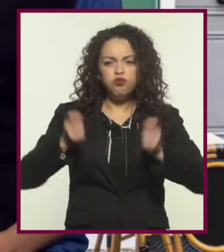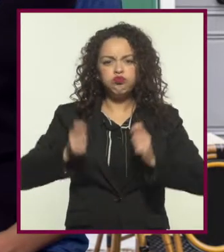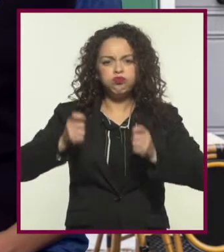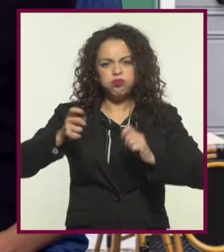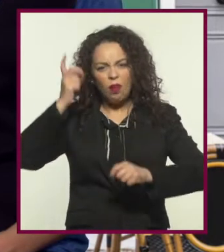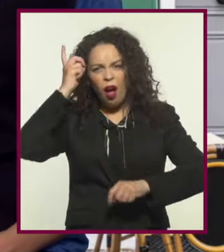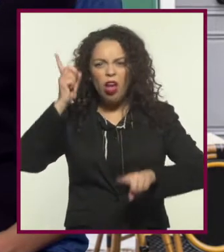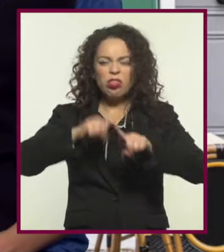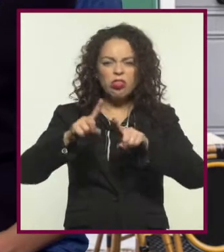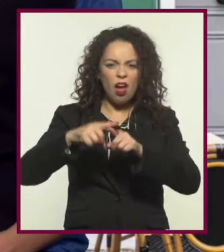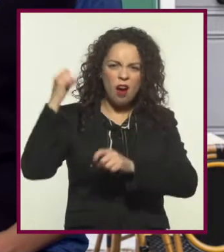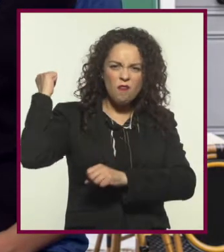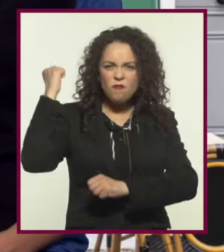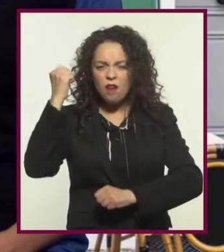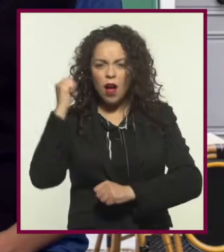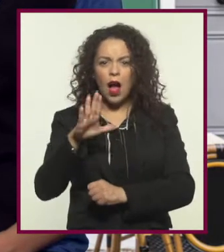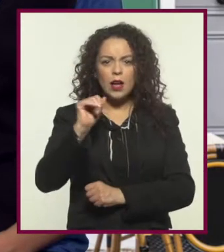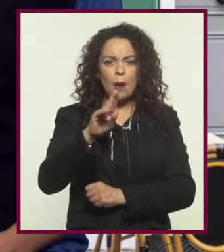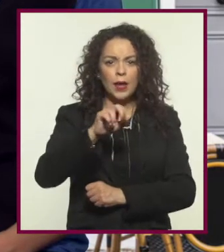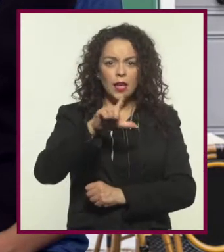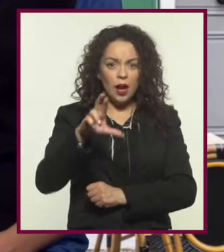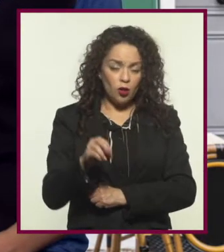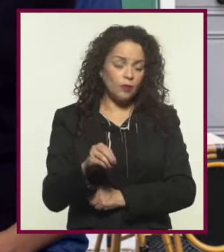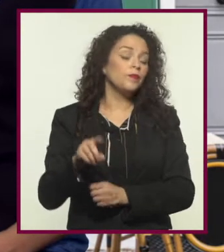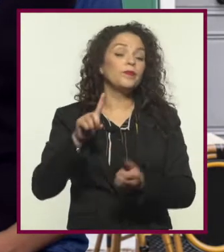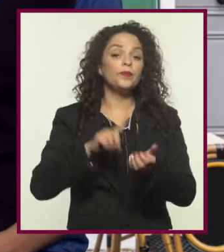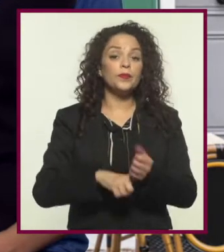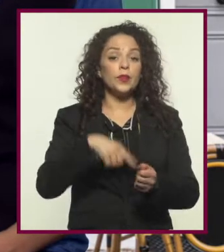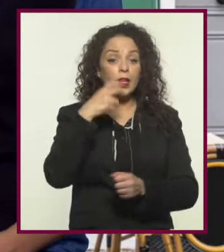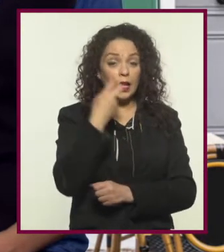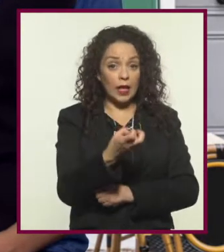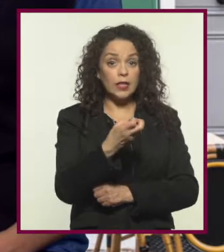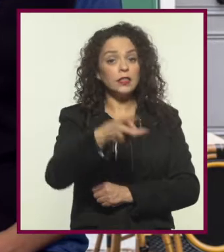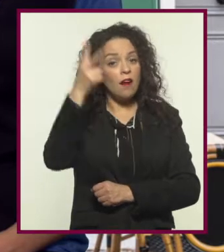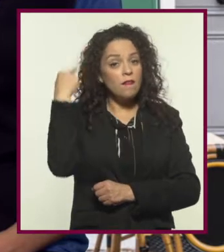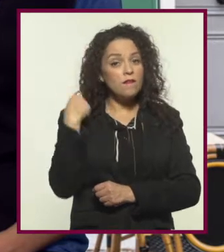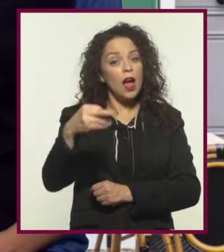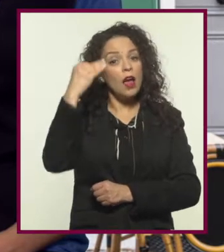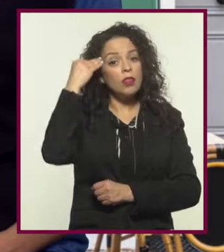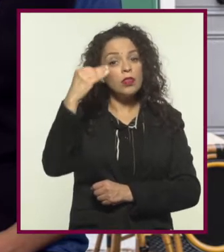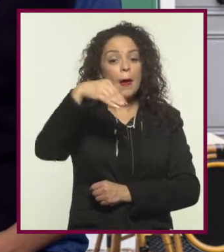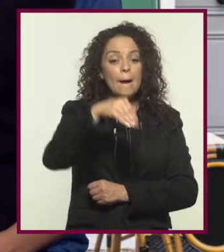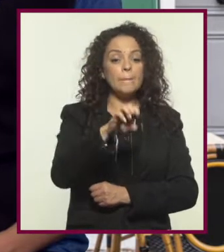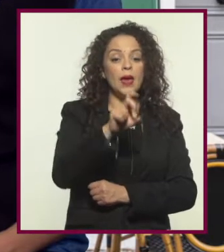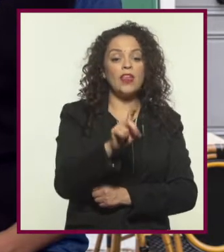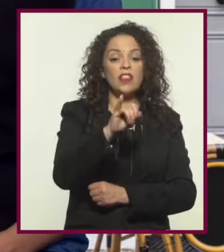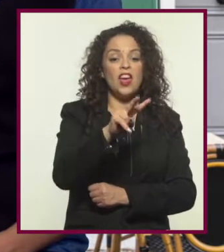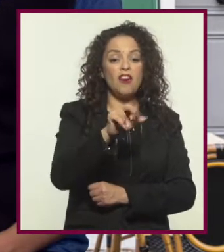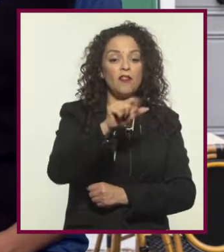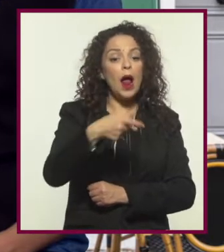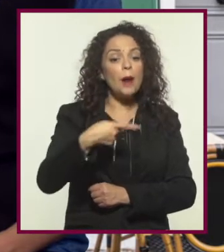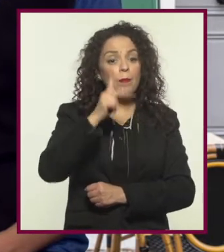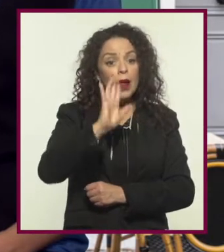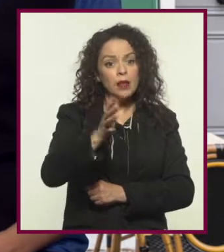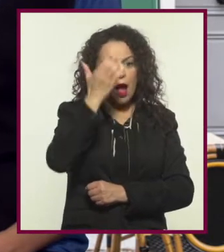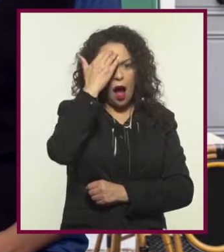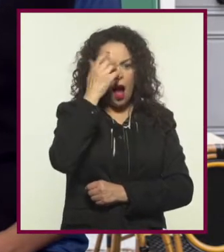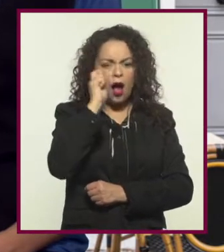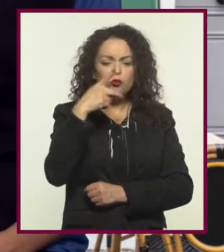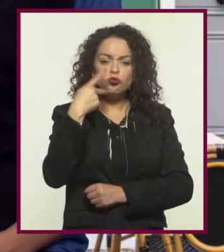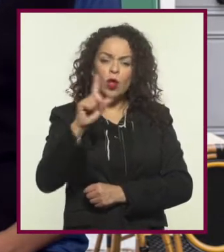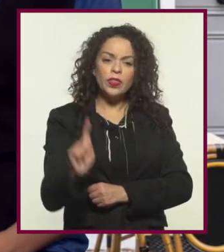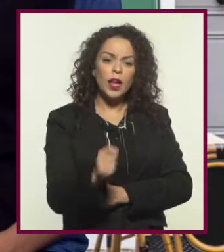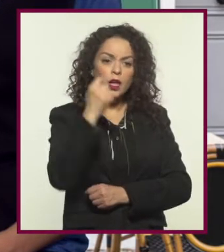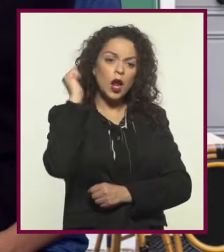de la transmigración del alma y la transposición de épocas y cuerpos, el yanqui de Twain viaja a la época medieval, pero con el